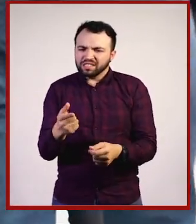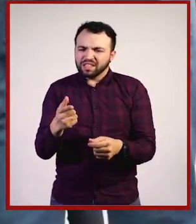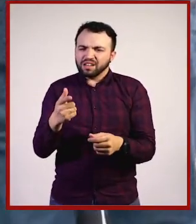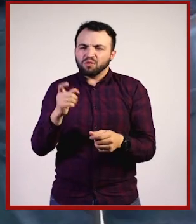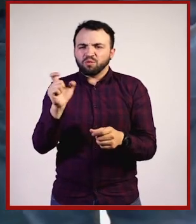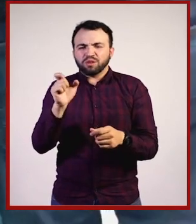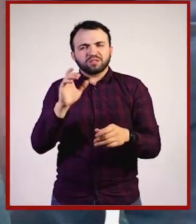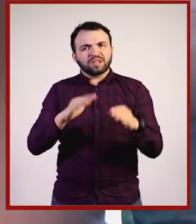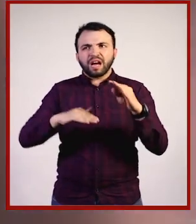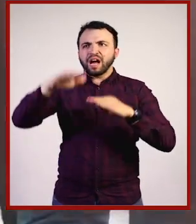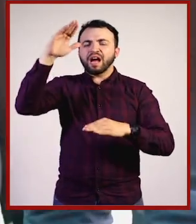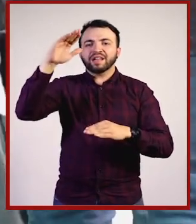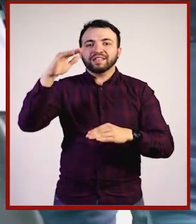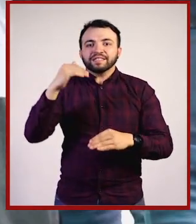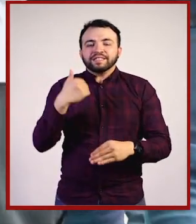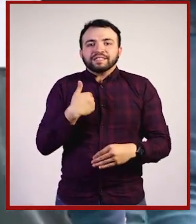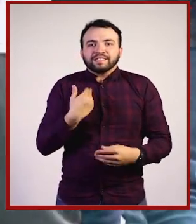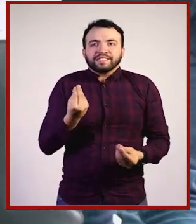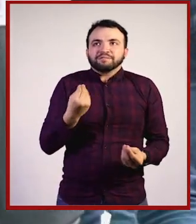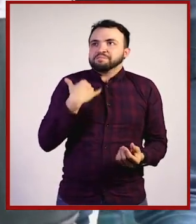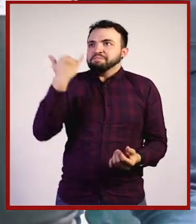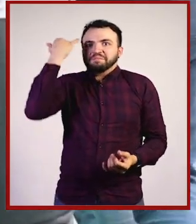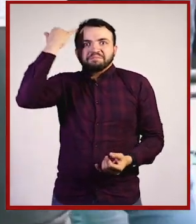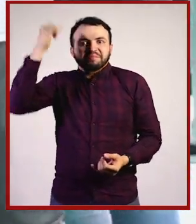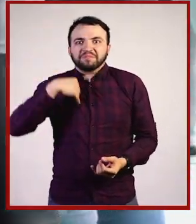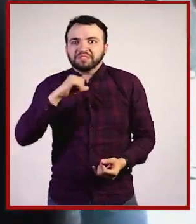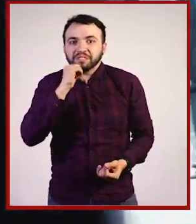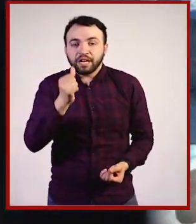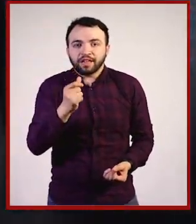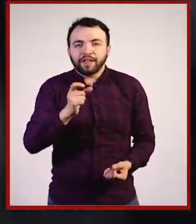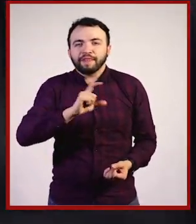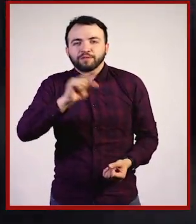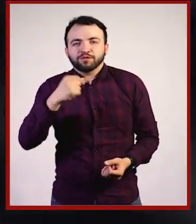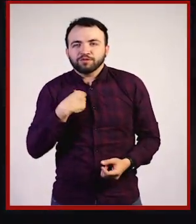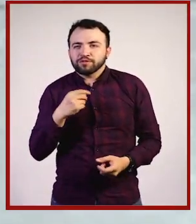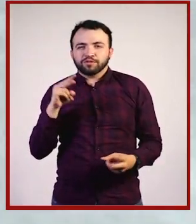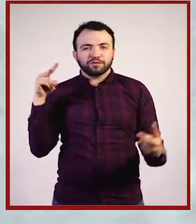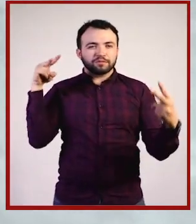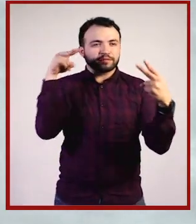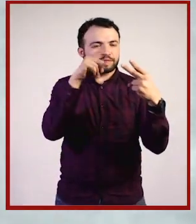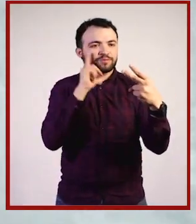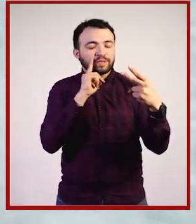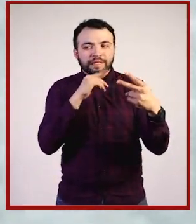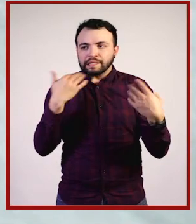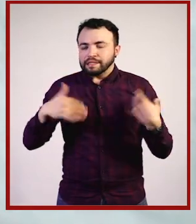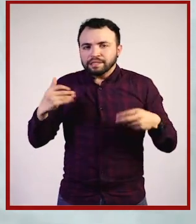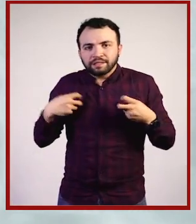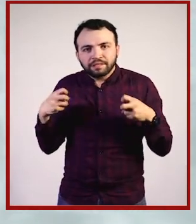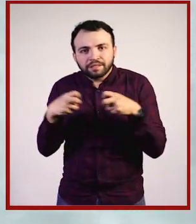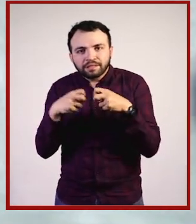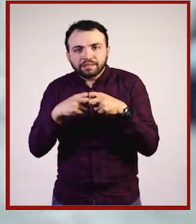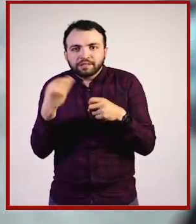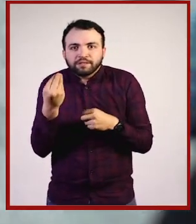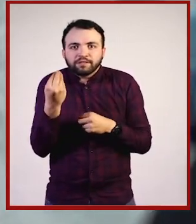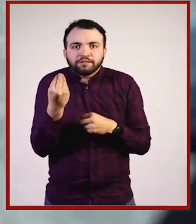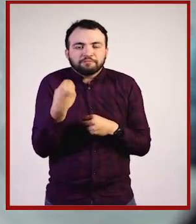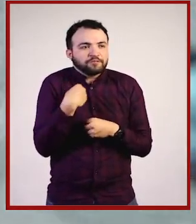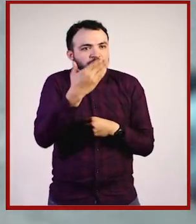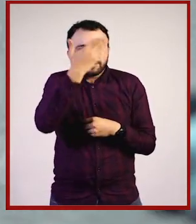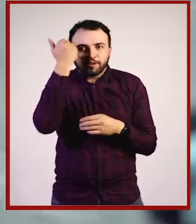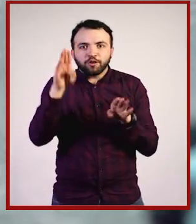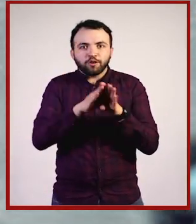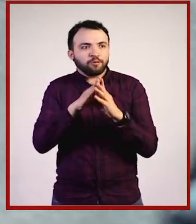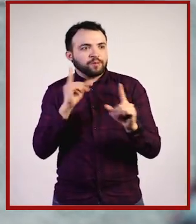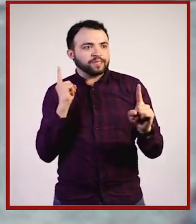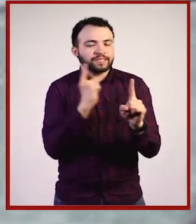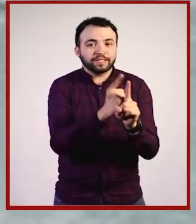pronto me gustaba una chica y me ponía nerviosísimo y ¿qué hago para acercarme a ella? Se me ocurrían mil palabras maravillosas en la cabeza, pero